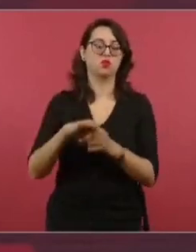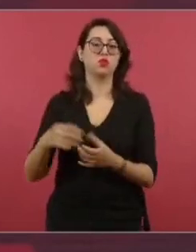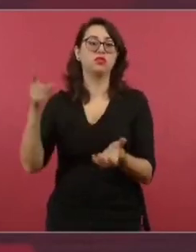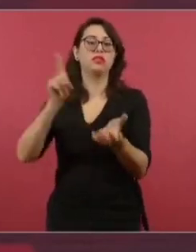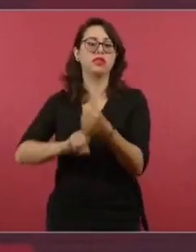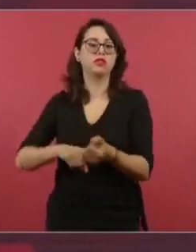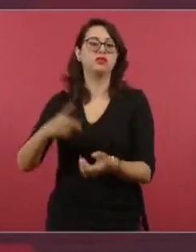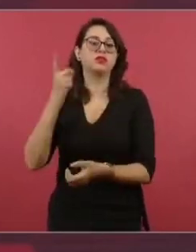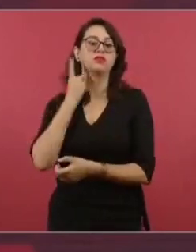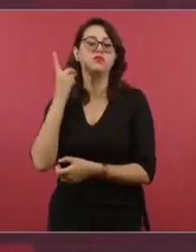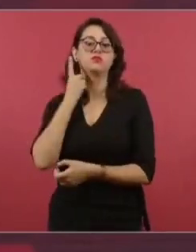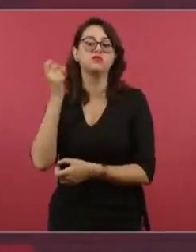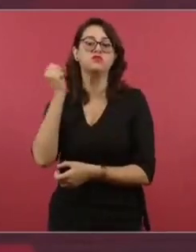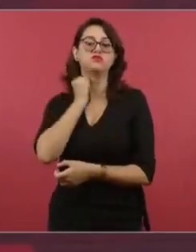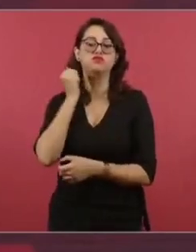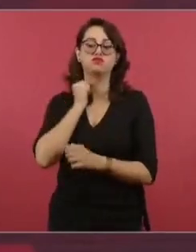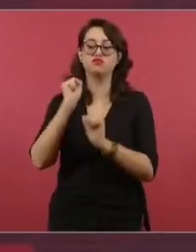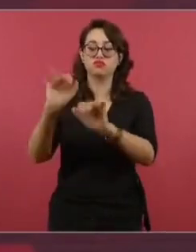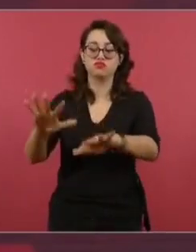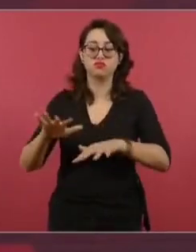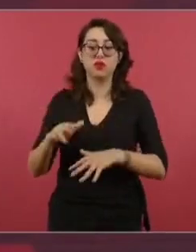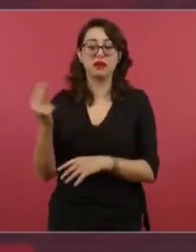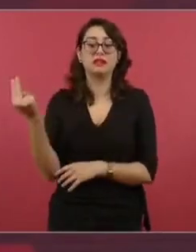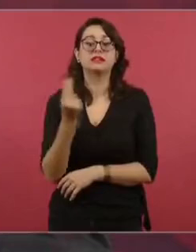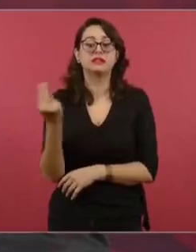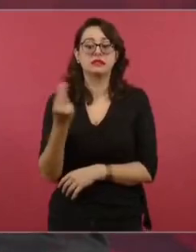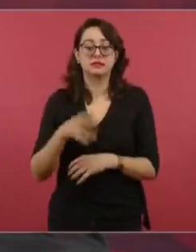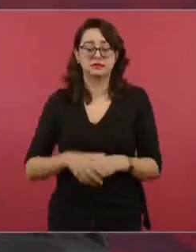¿Quién va a decidir esto?, el pueblo,